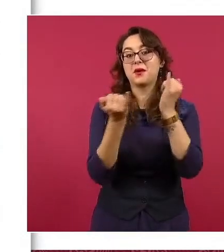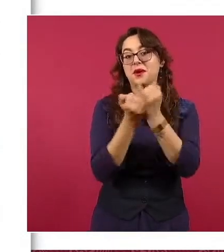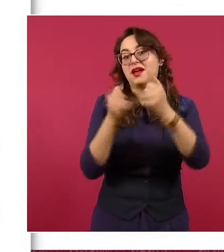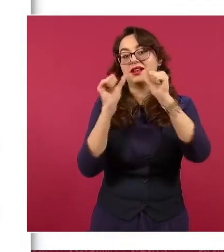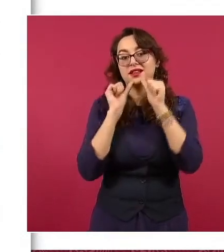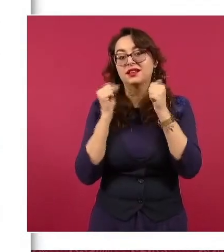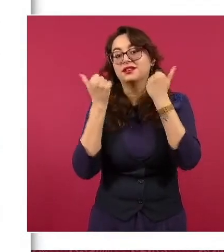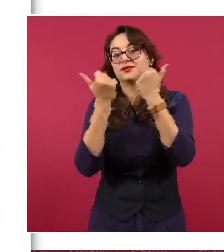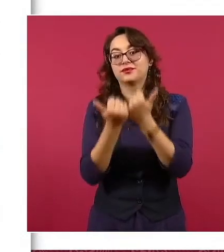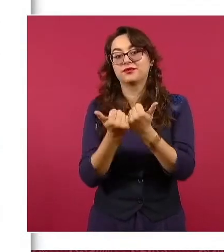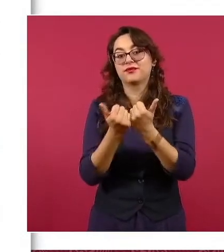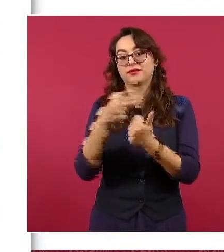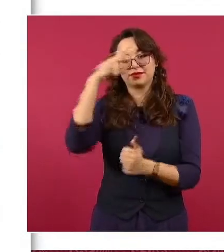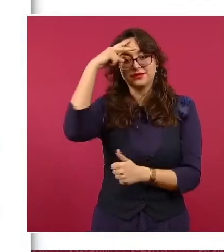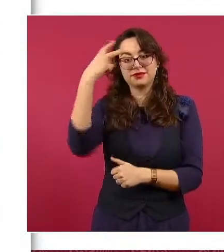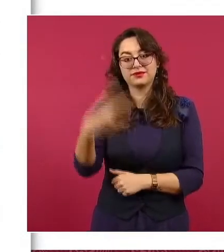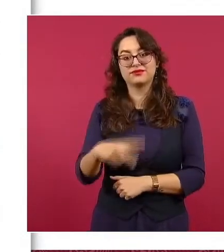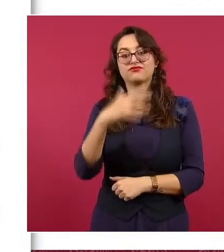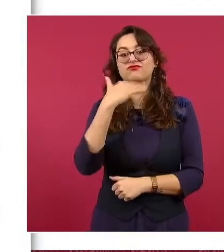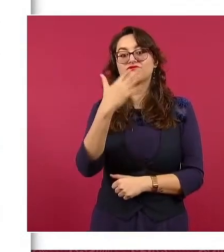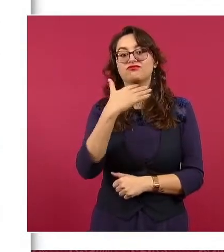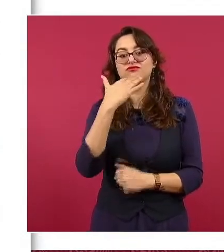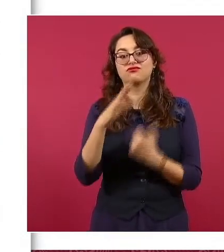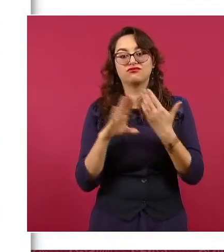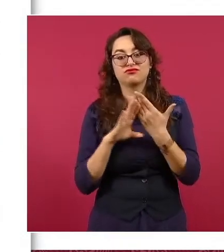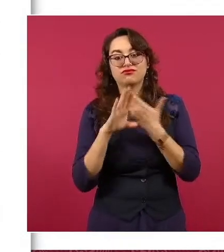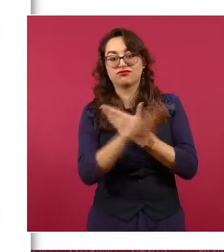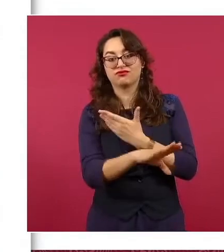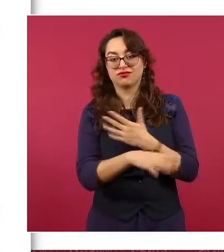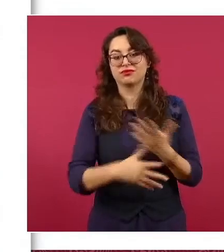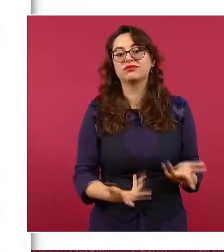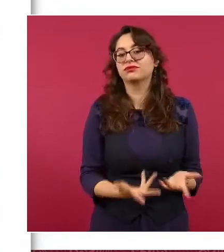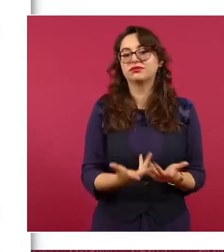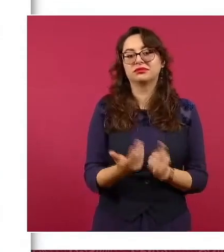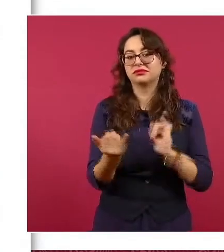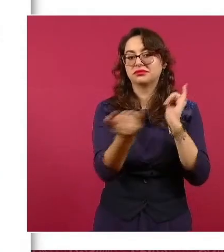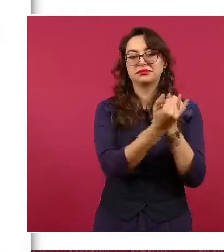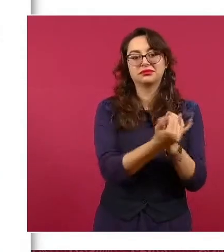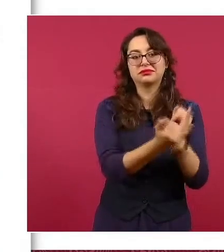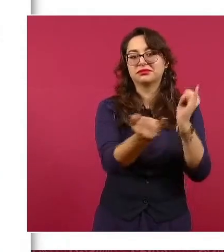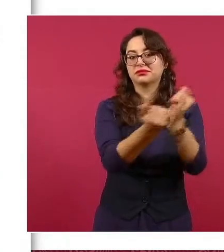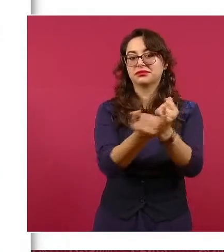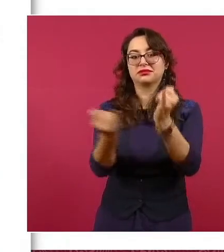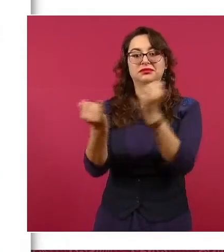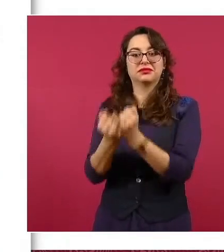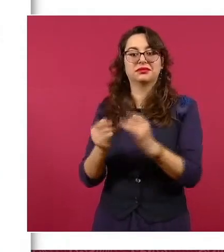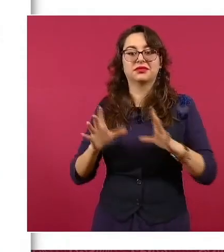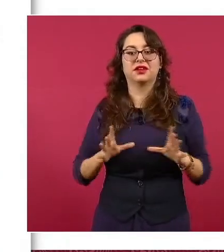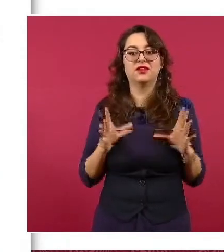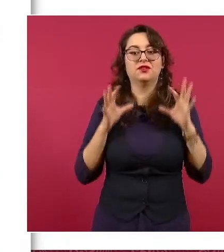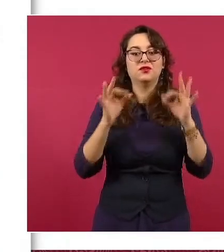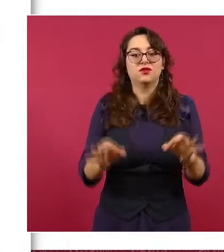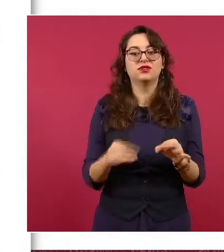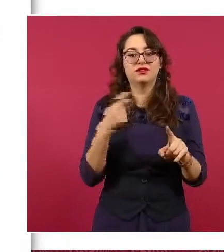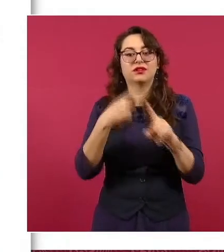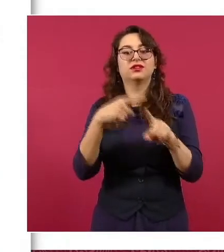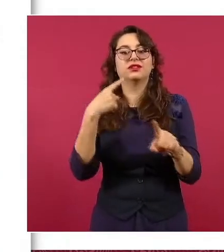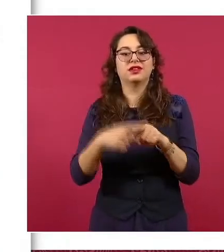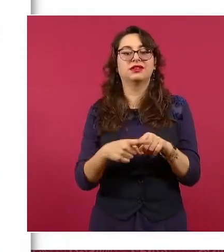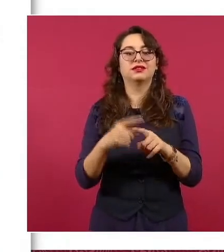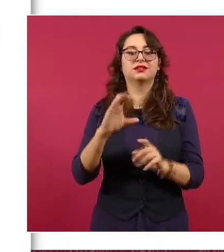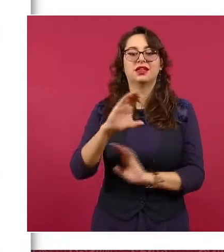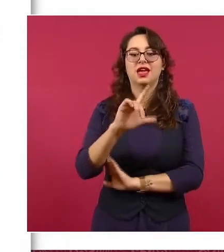Corrupción, renovado. Estas organizaciones fundadas por Claudia X. González,